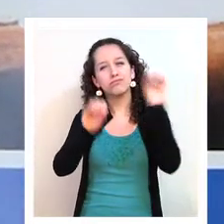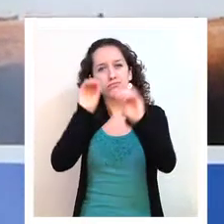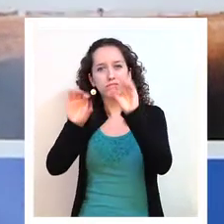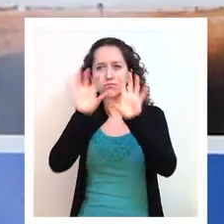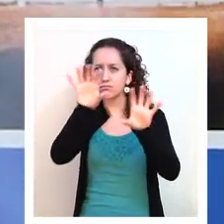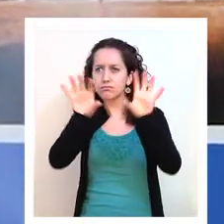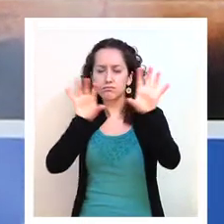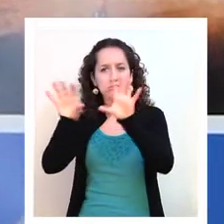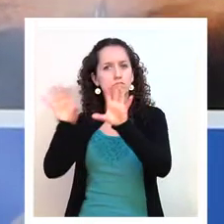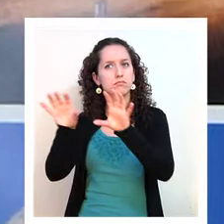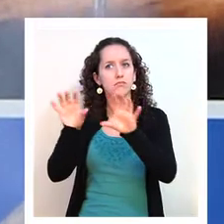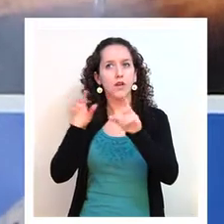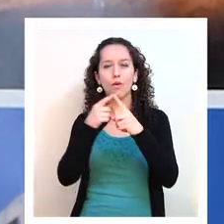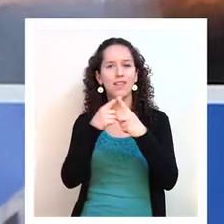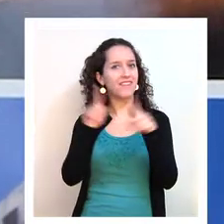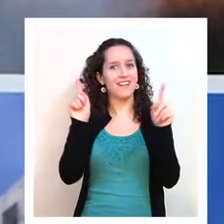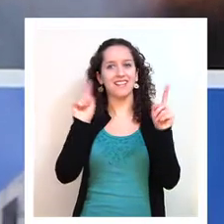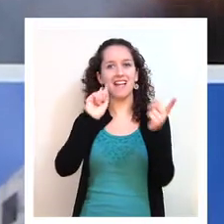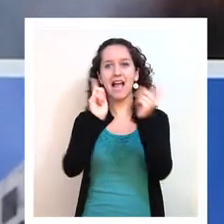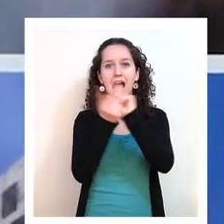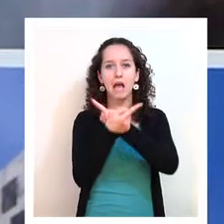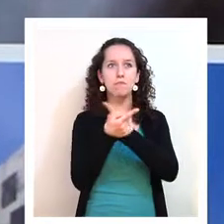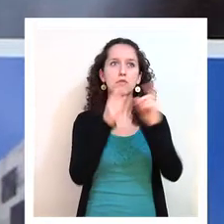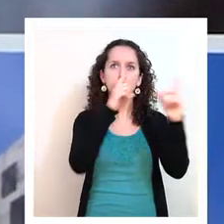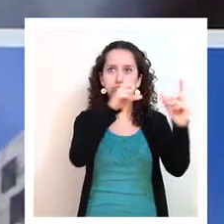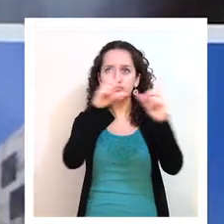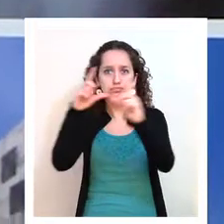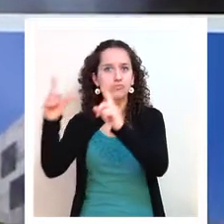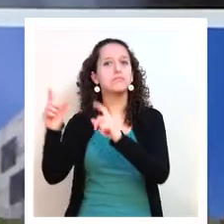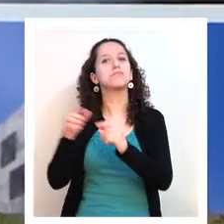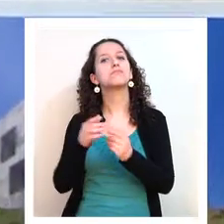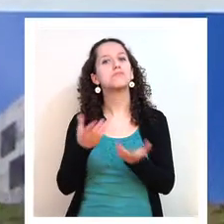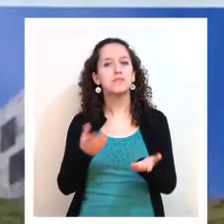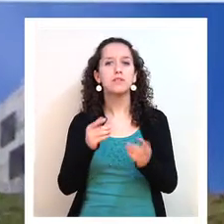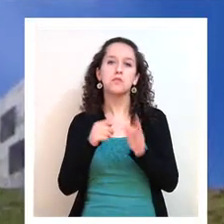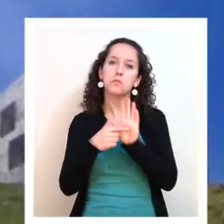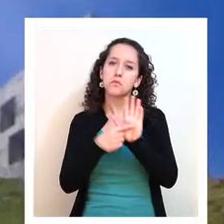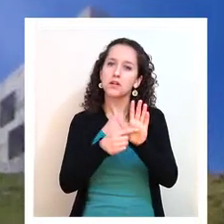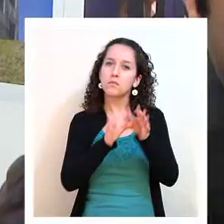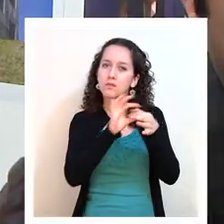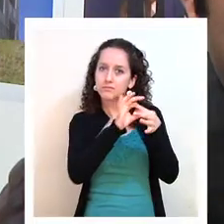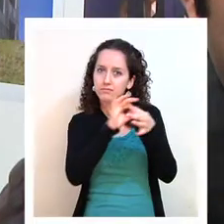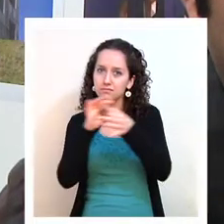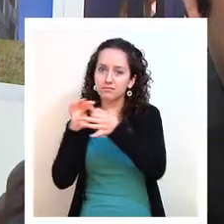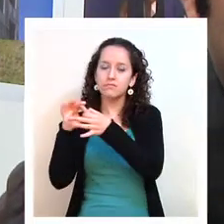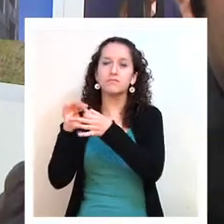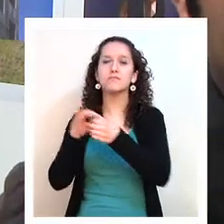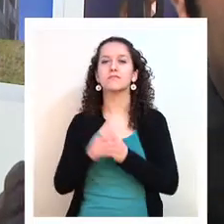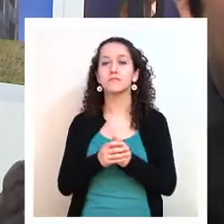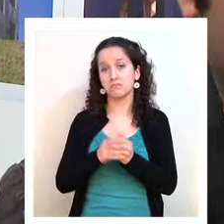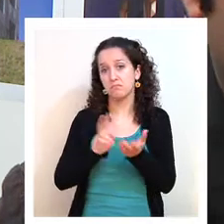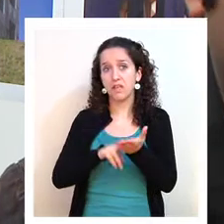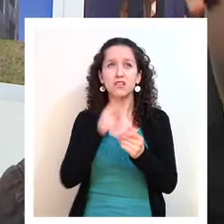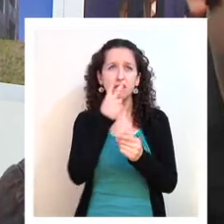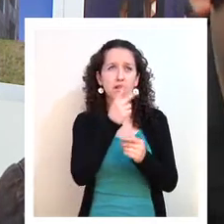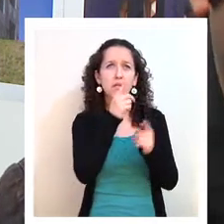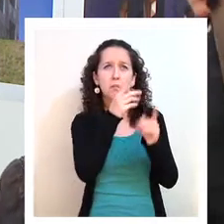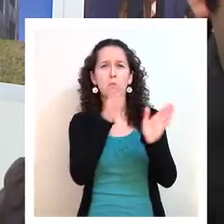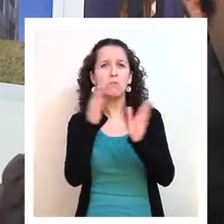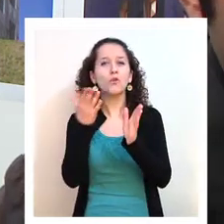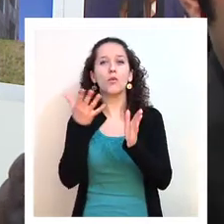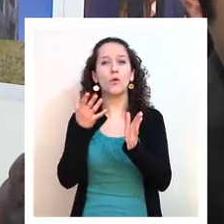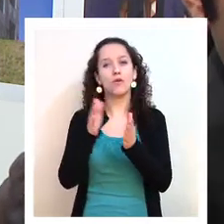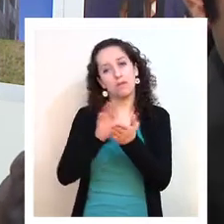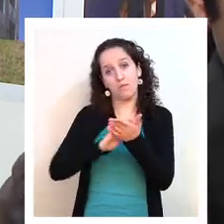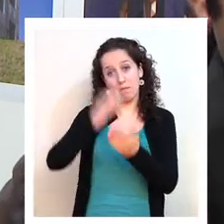tomaban un rol distinto, tomaban una interpretación distinta. Y logré formar un relato que en realidad cuenta sobre